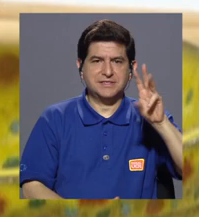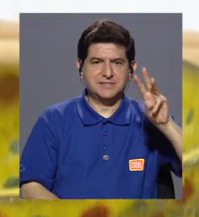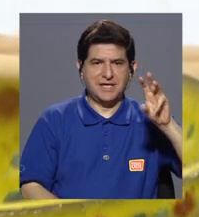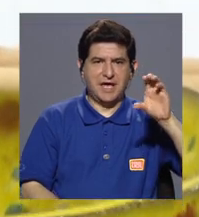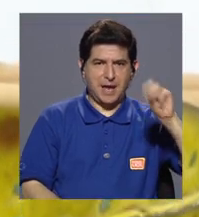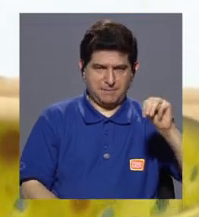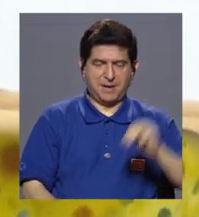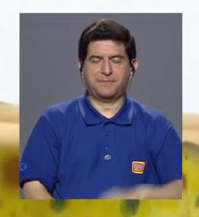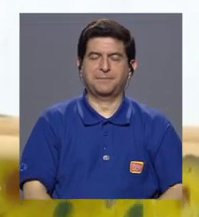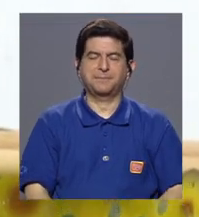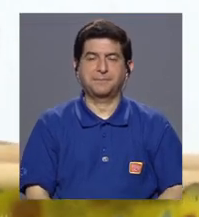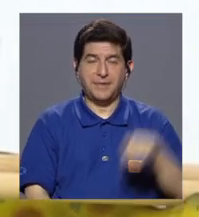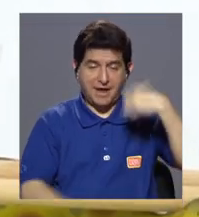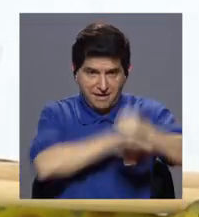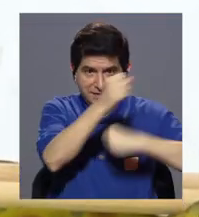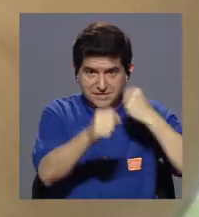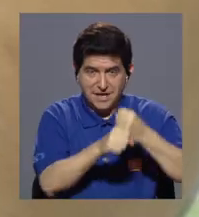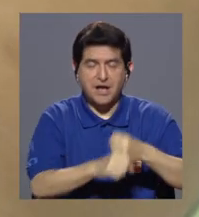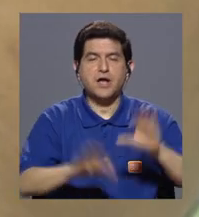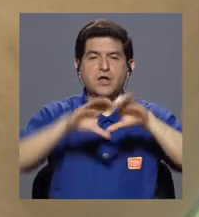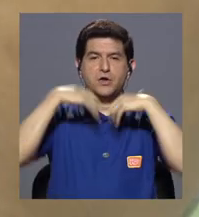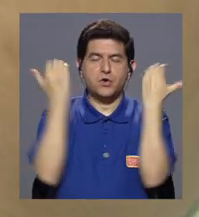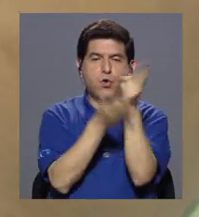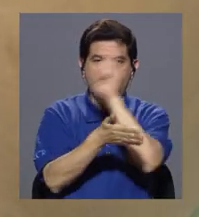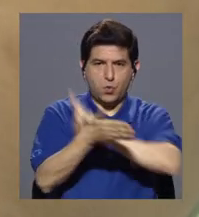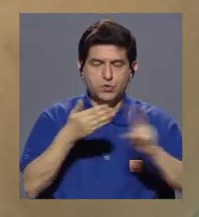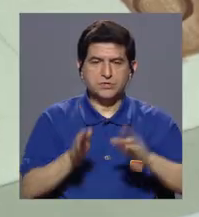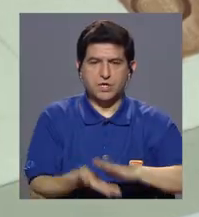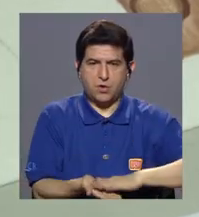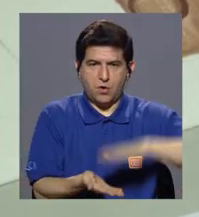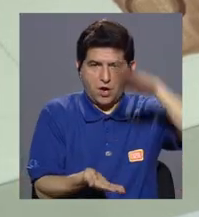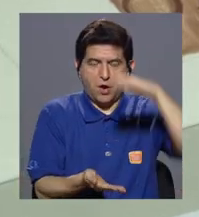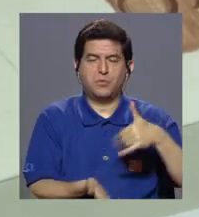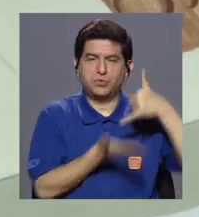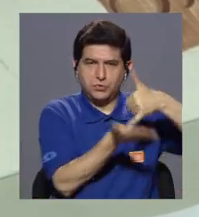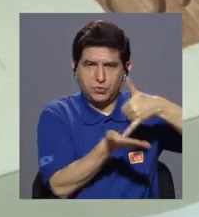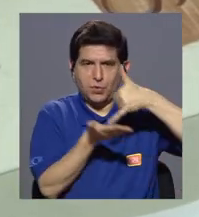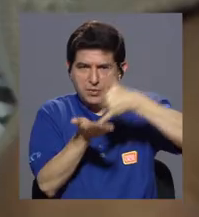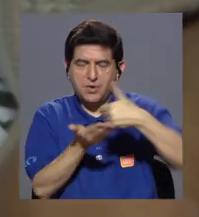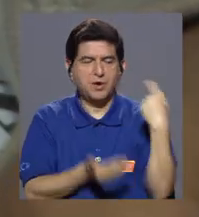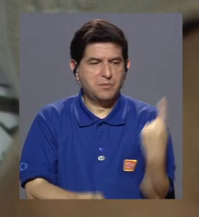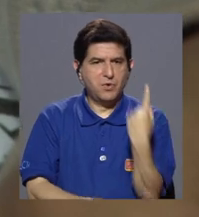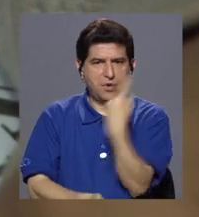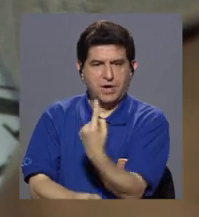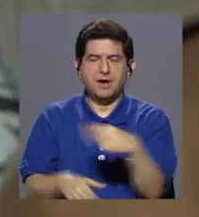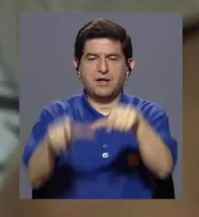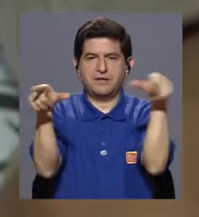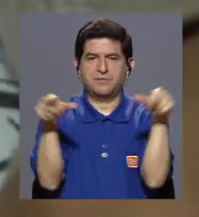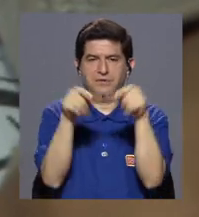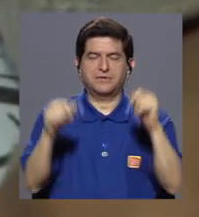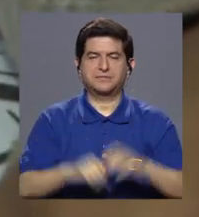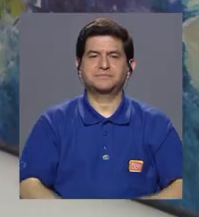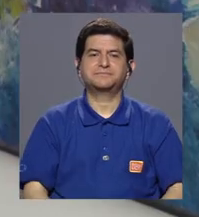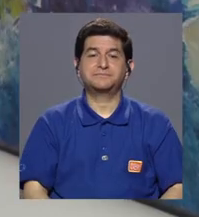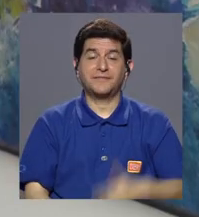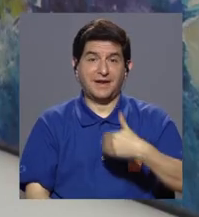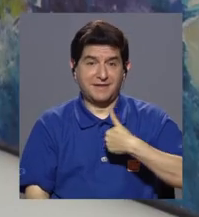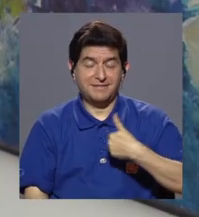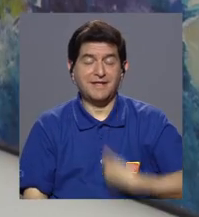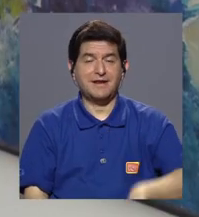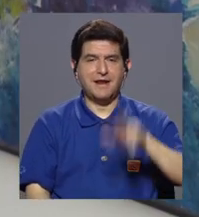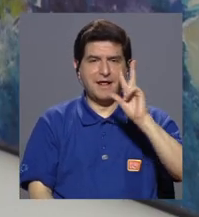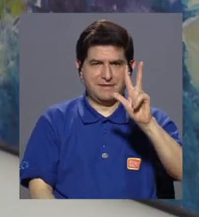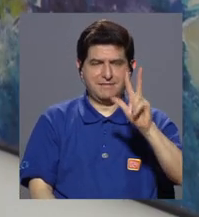centímetros. Este año el Consejo Universitario aumentó el monto de las premiaciones para cada uno de los lugares. Tenemos